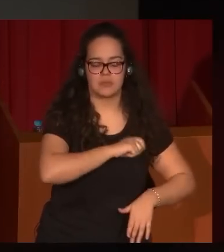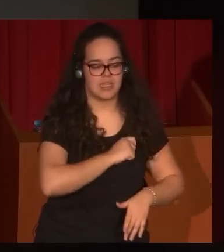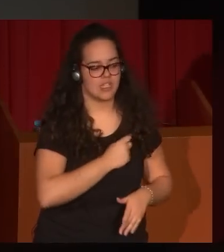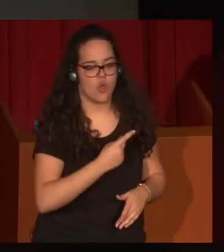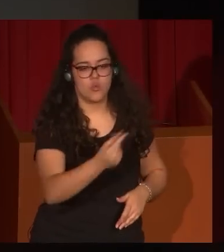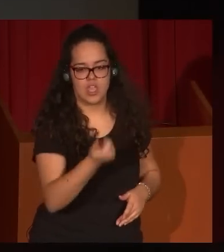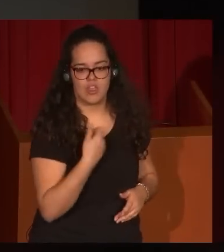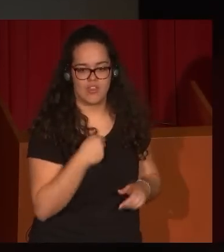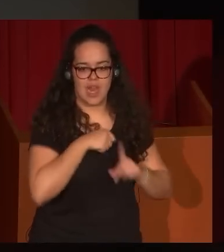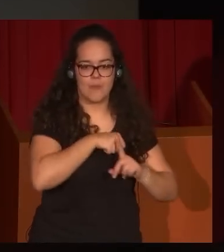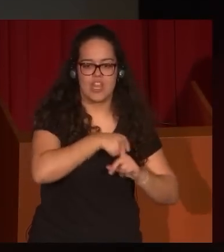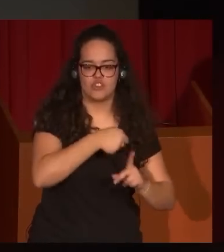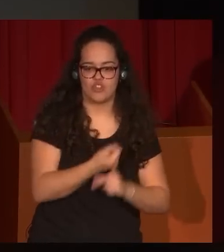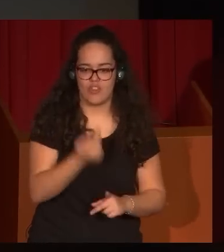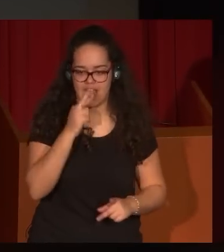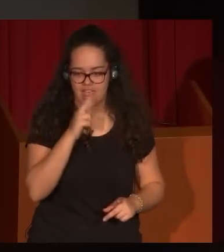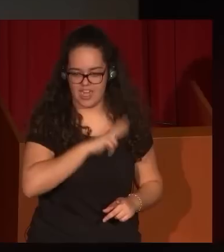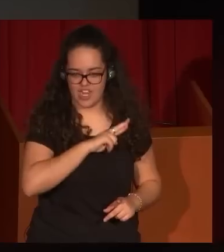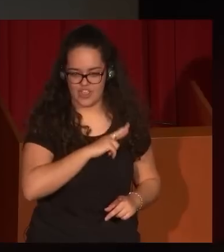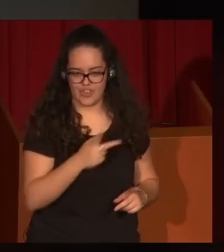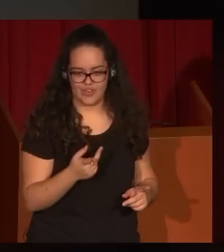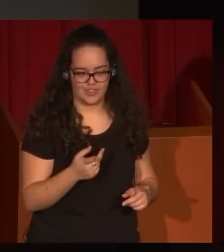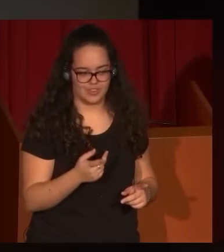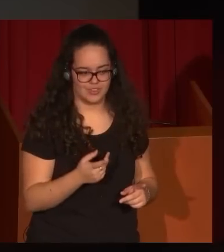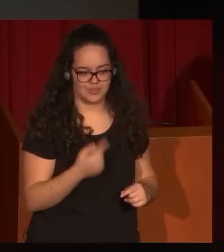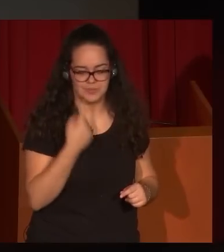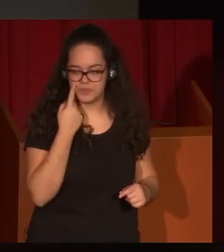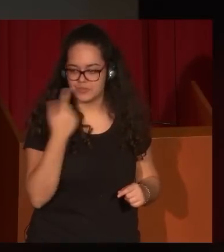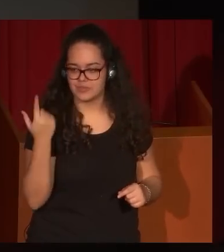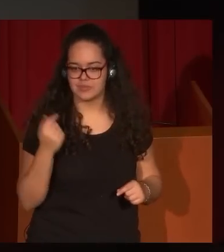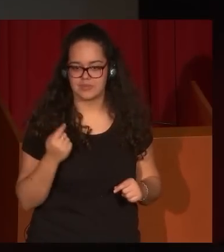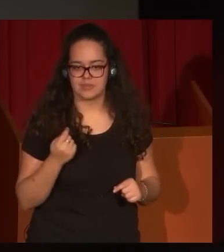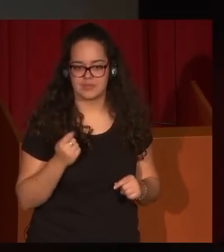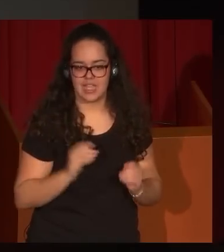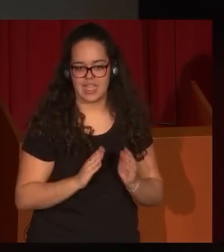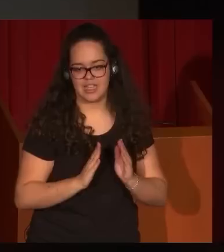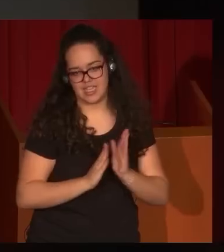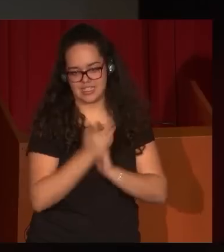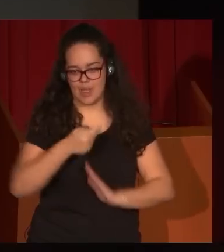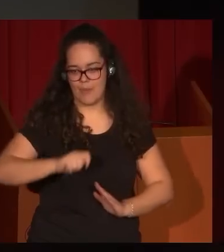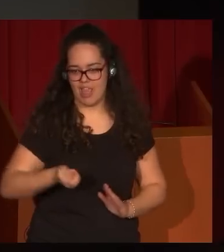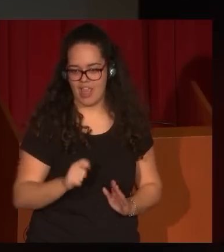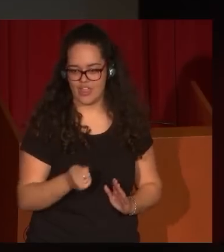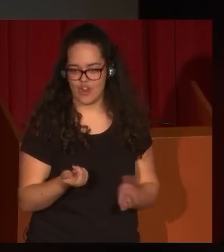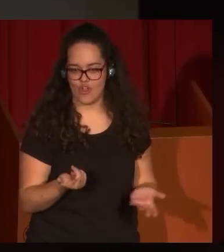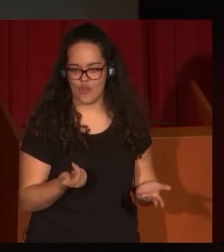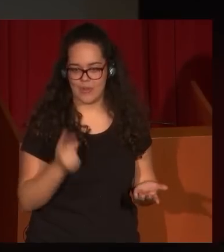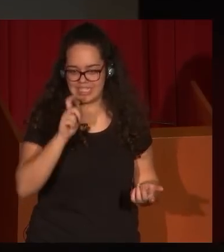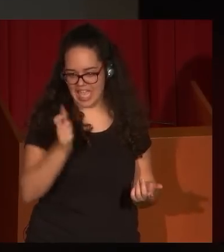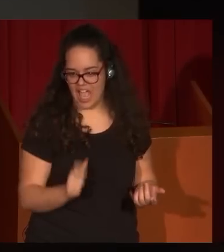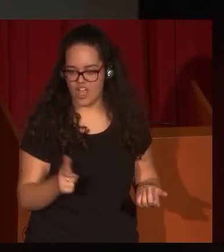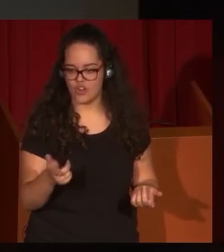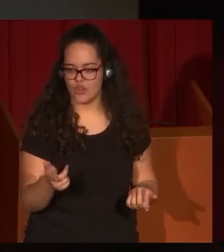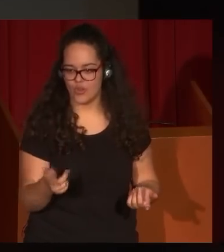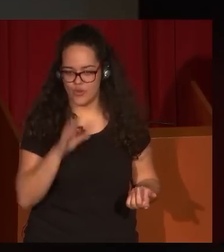la opresión de la religión, con una custodia, con un tal, aquí está San Pedro del Vaticano, los fuegos y tal, pero es muy curioso